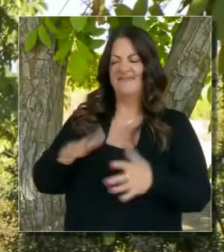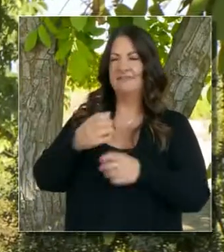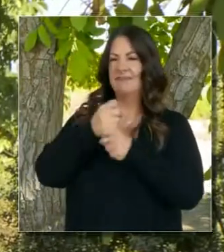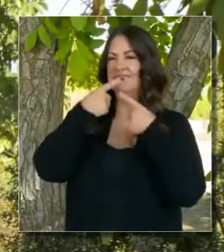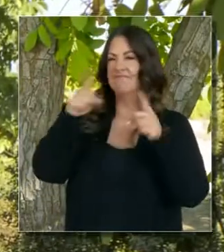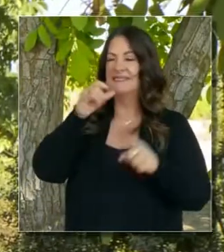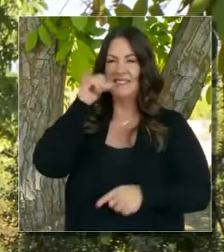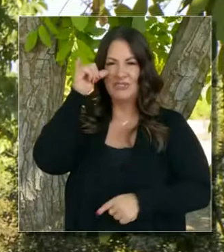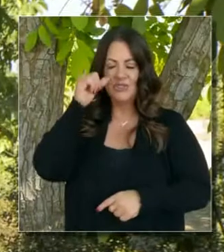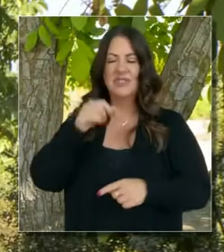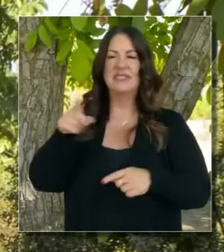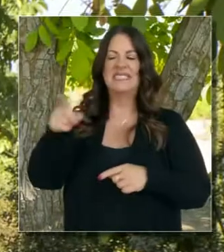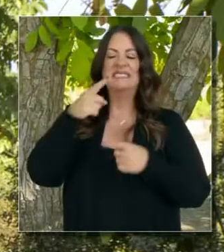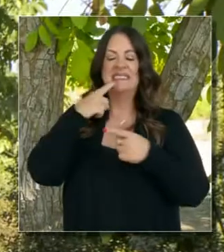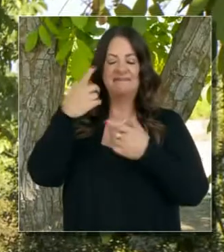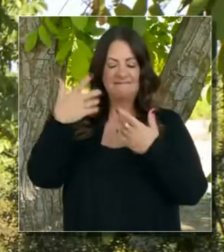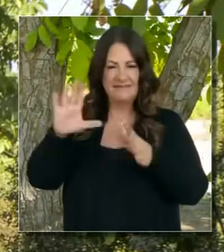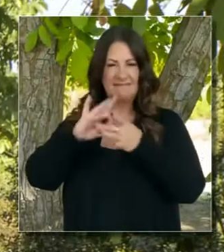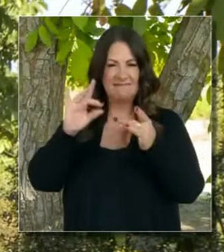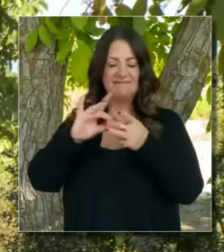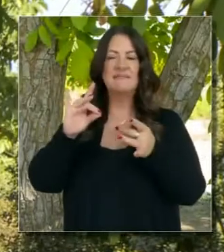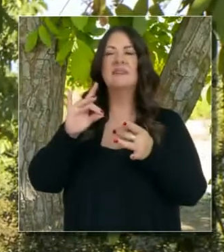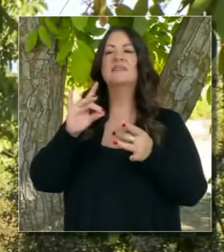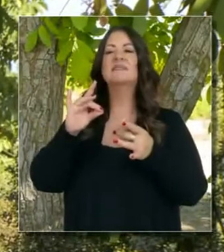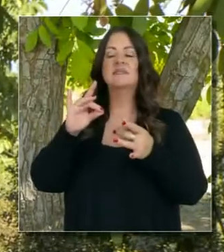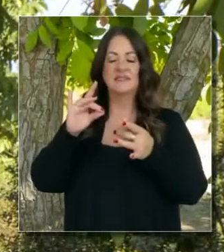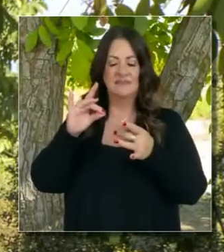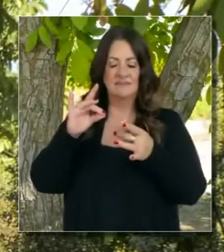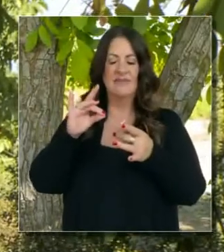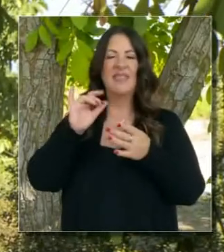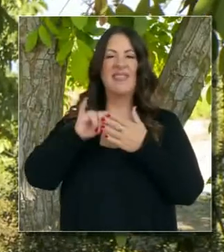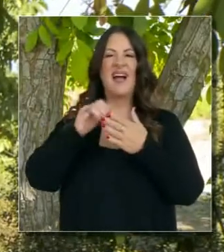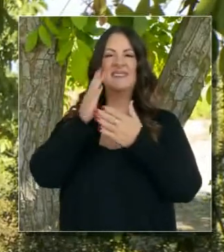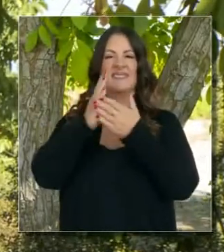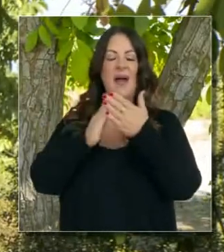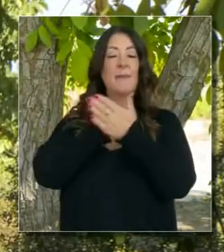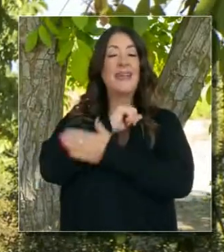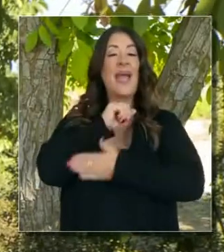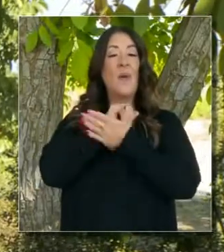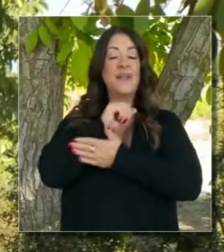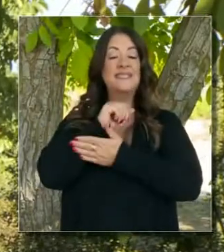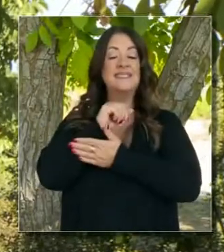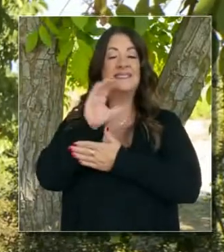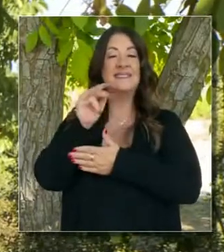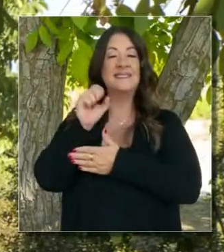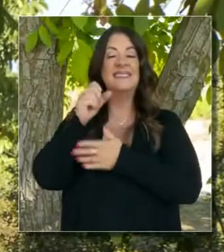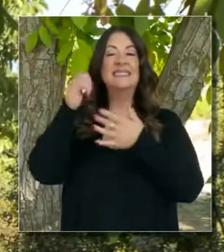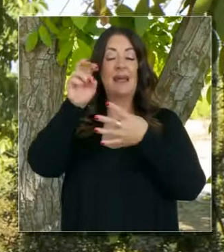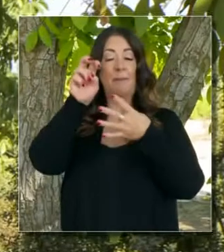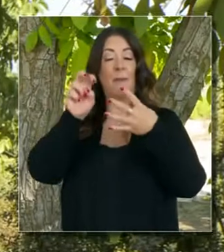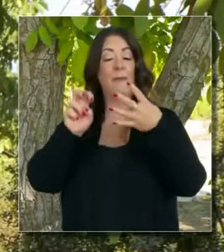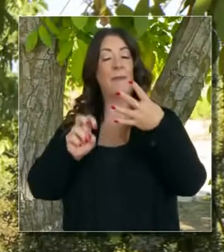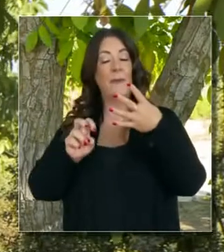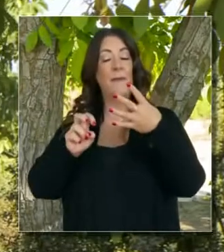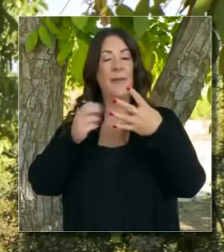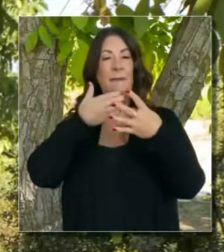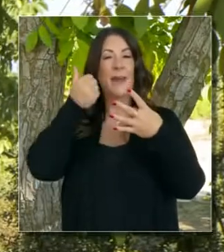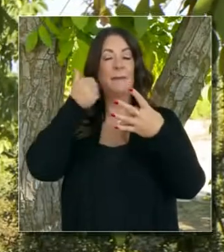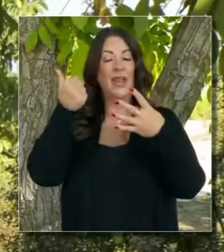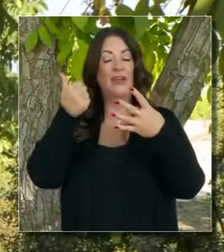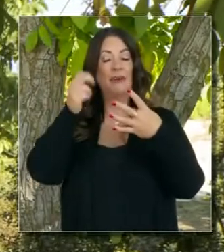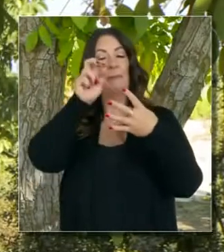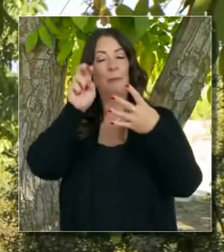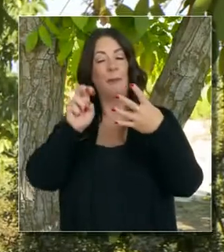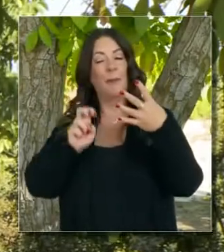Ayer el doctor Galley hizo anuncio sobre algunos condados que se están desplazando a niveles menos restrictivos. Se sigue logrando